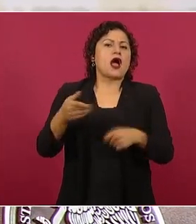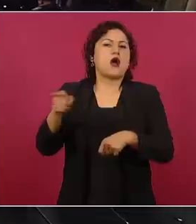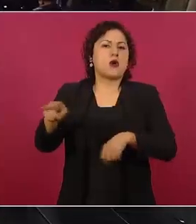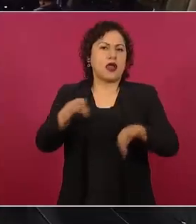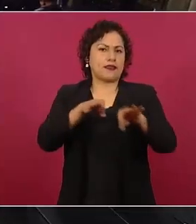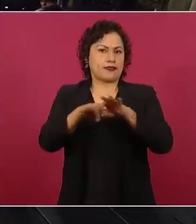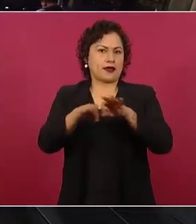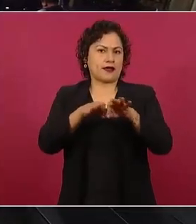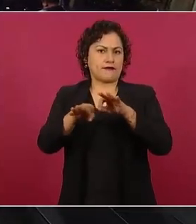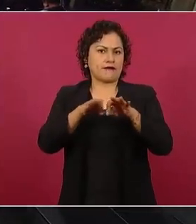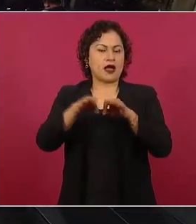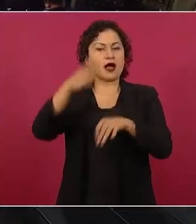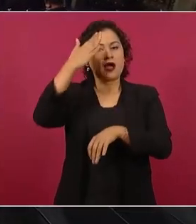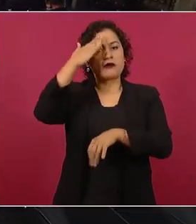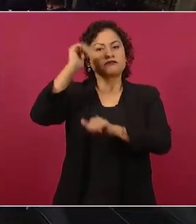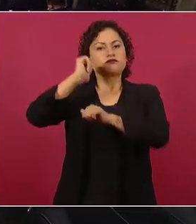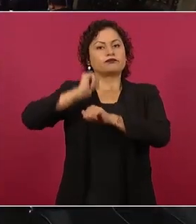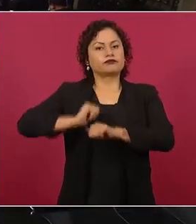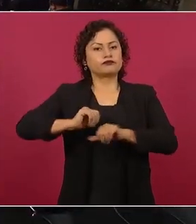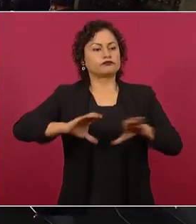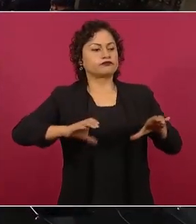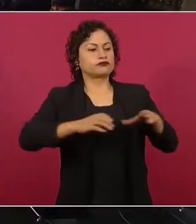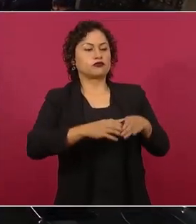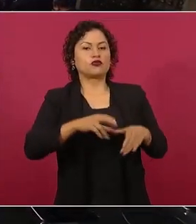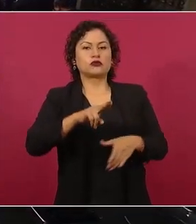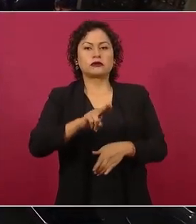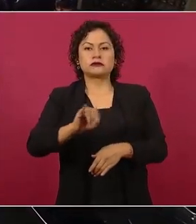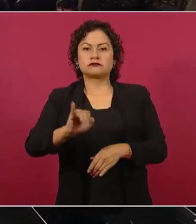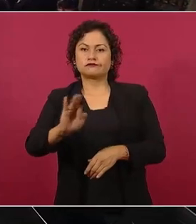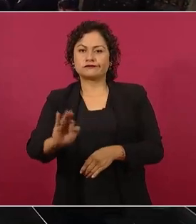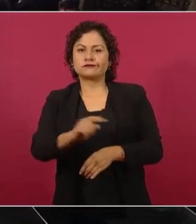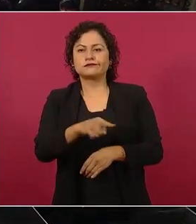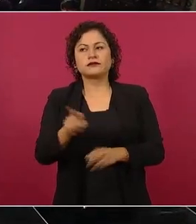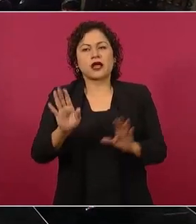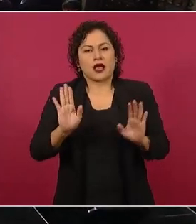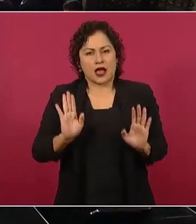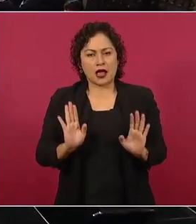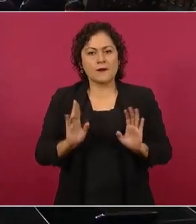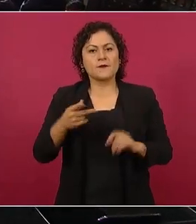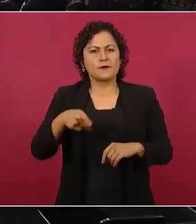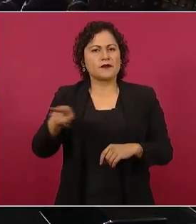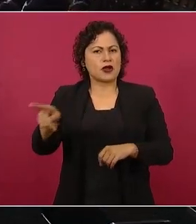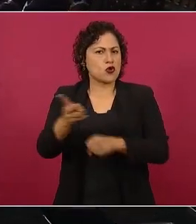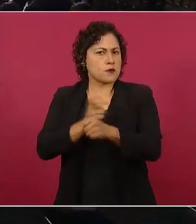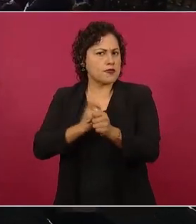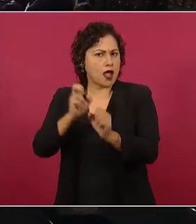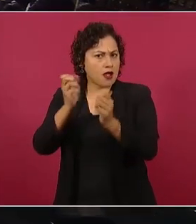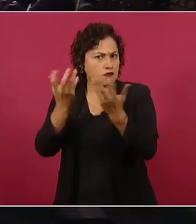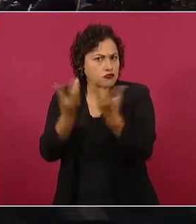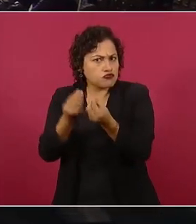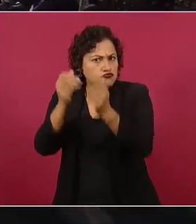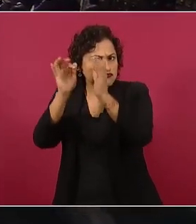de Inteligencia Financiera. Como la iniciativa la envía el Ejecutivo, no hay